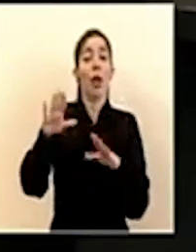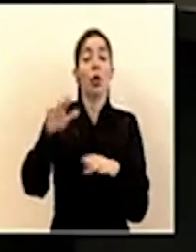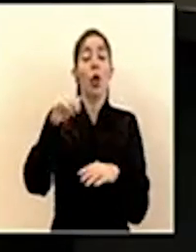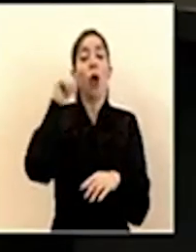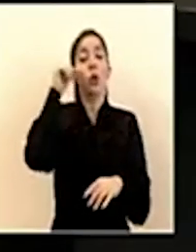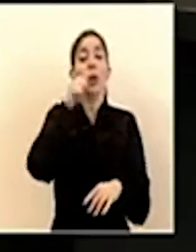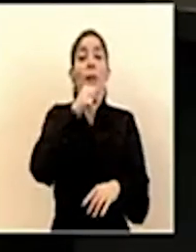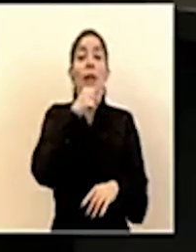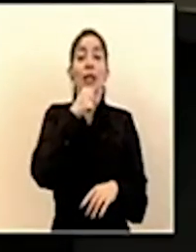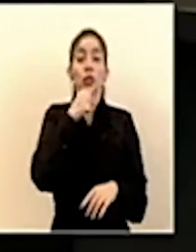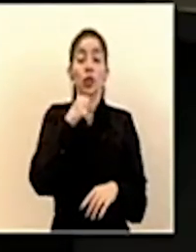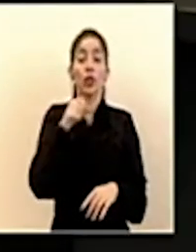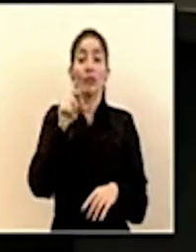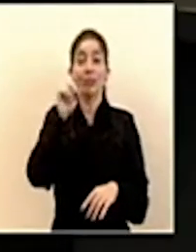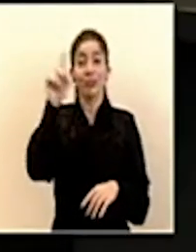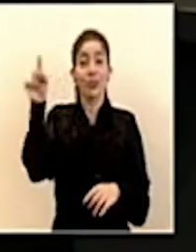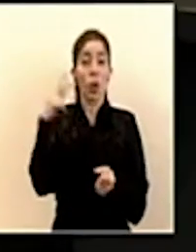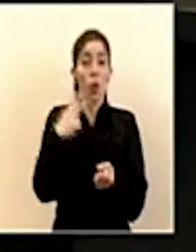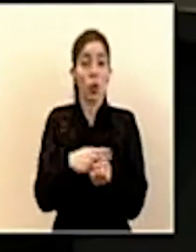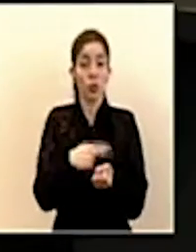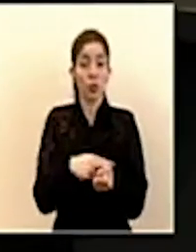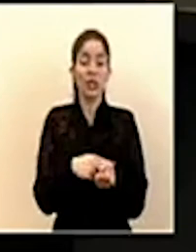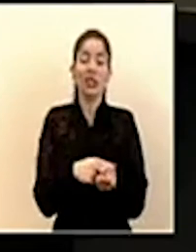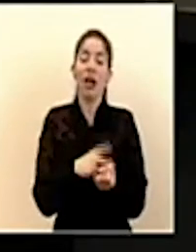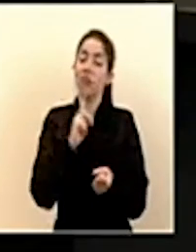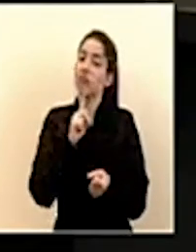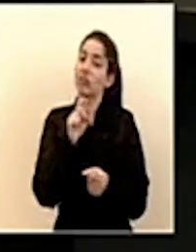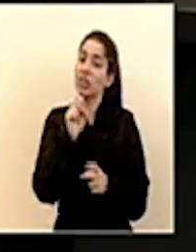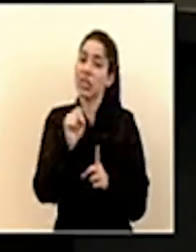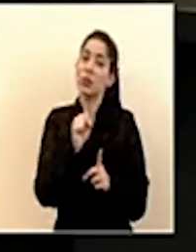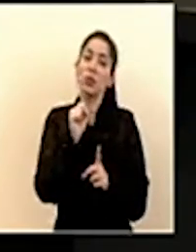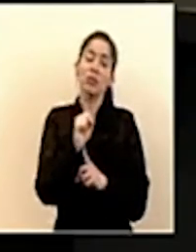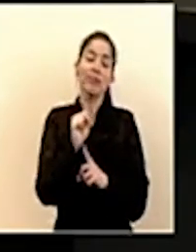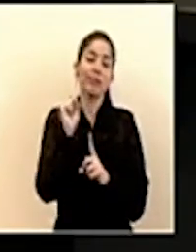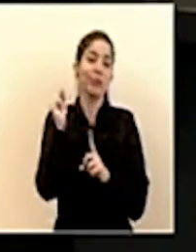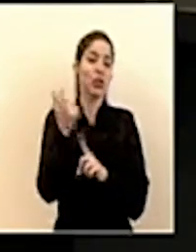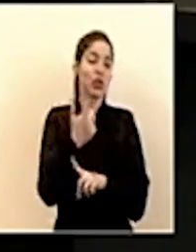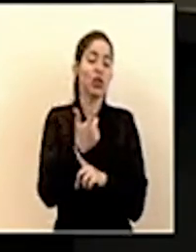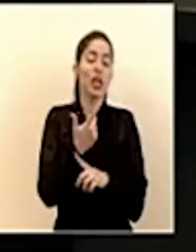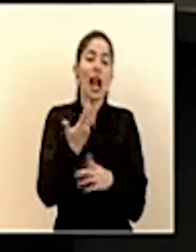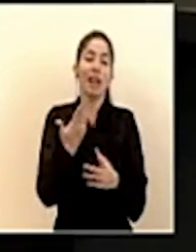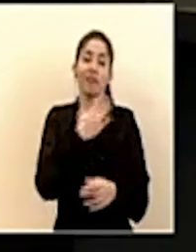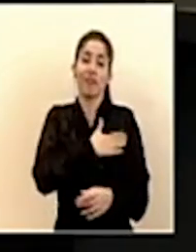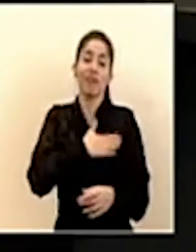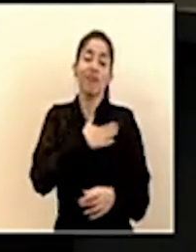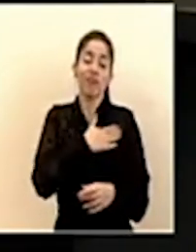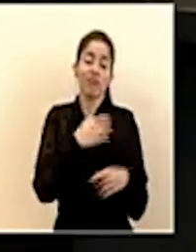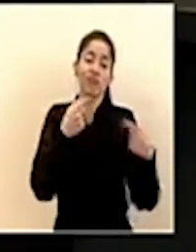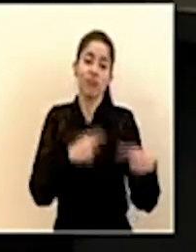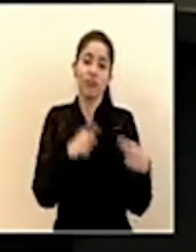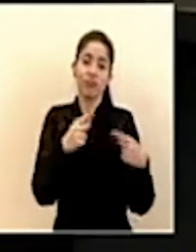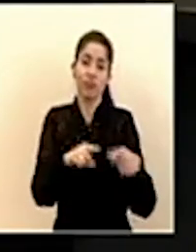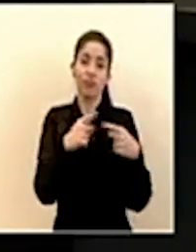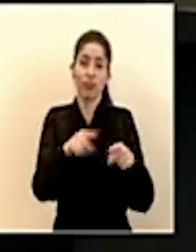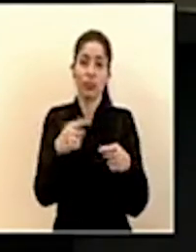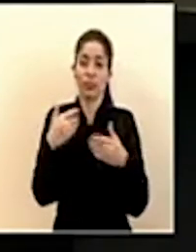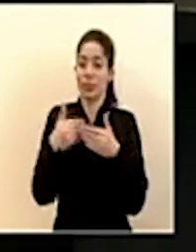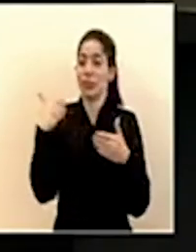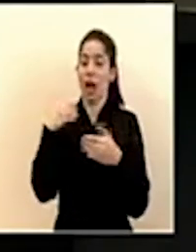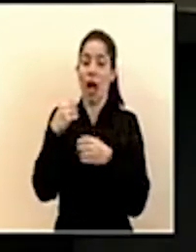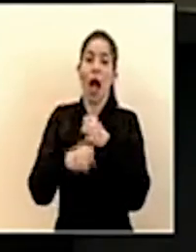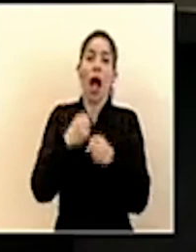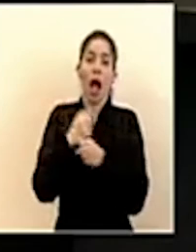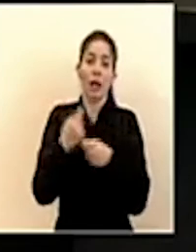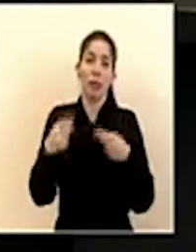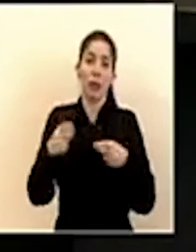adultos mayores en los hospitales es una situación social que desafortunadamente se ha dado en los últimos años